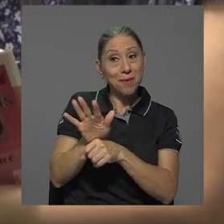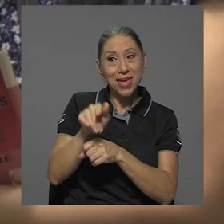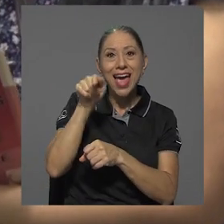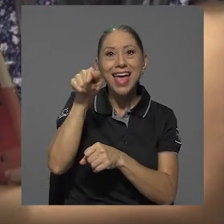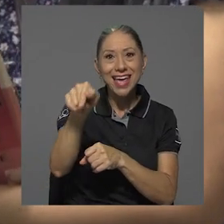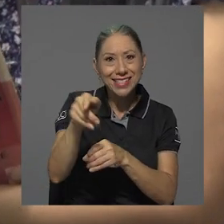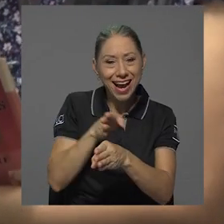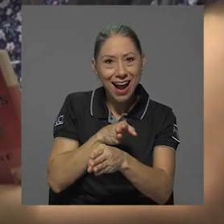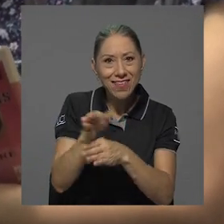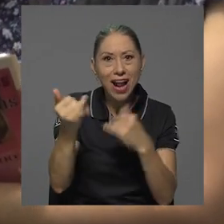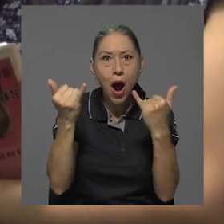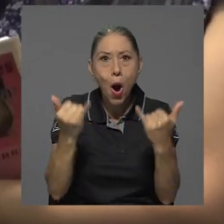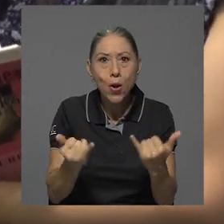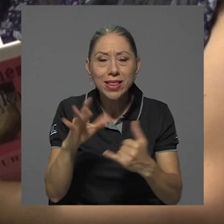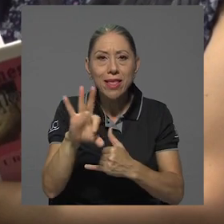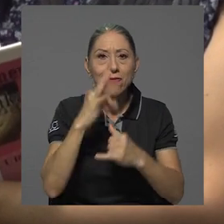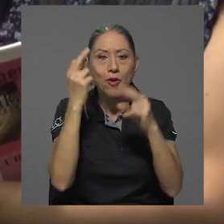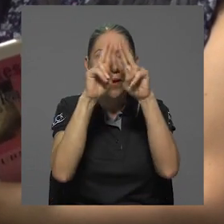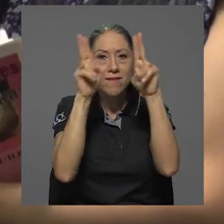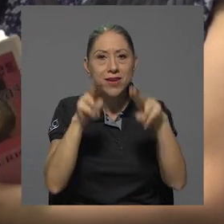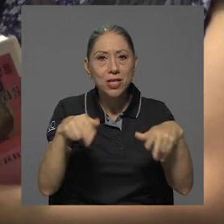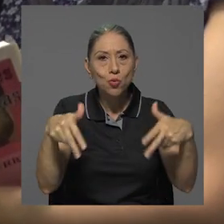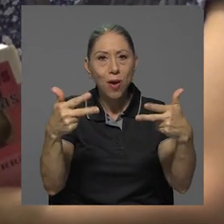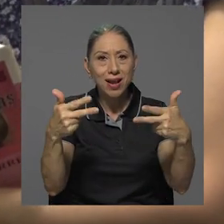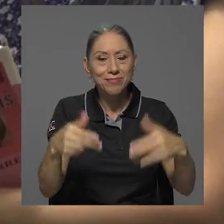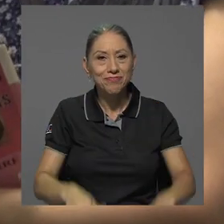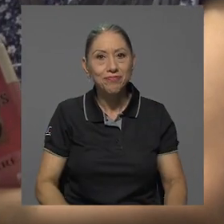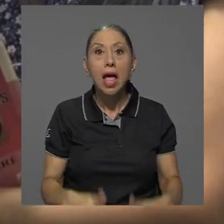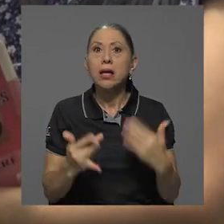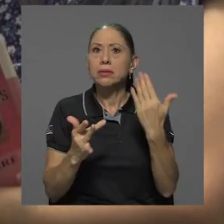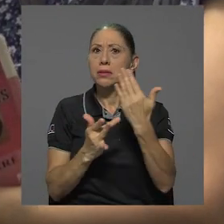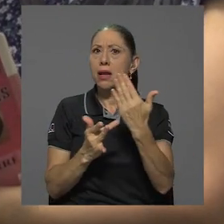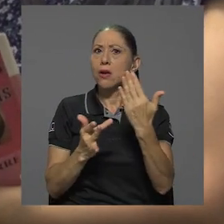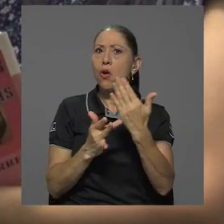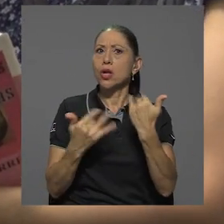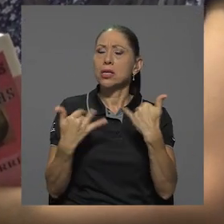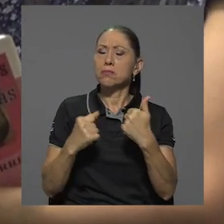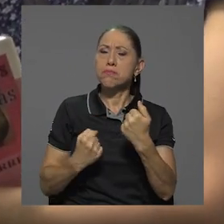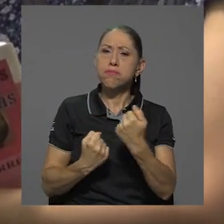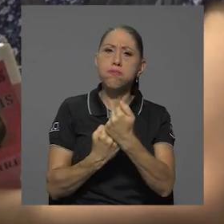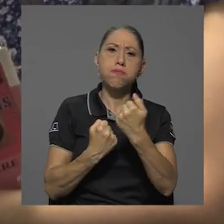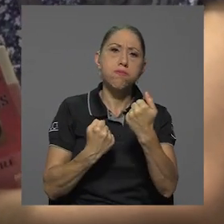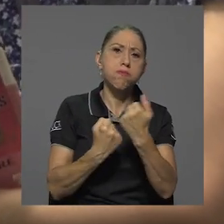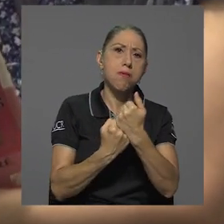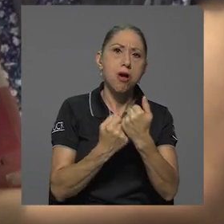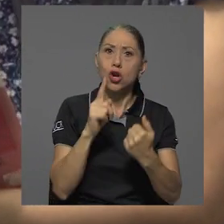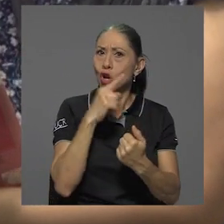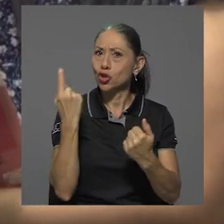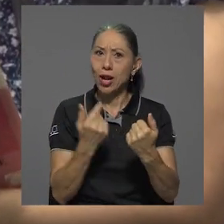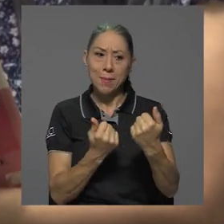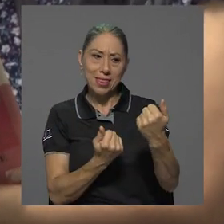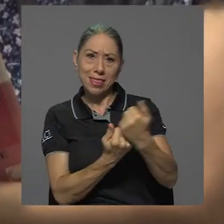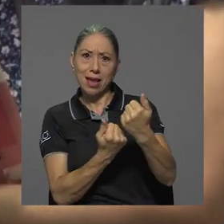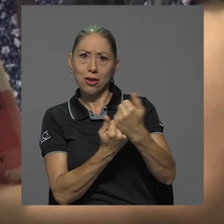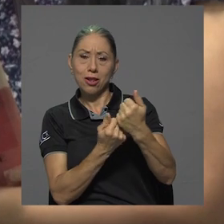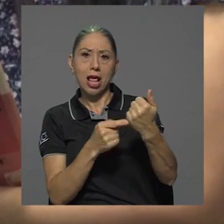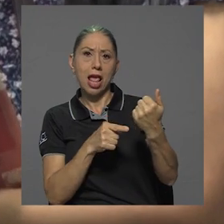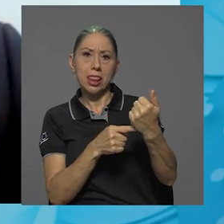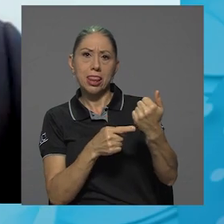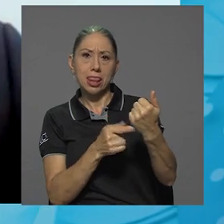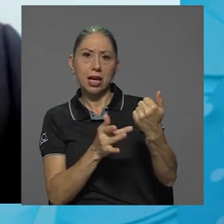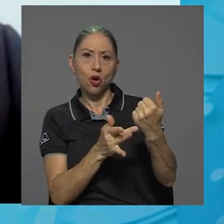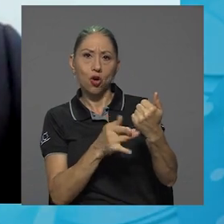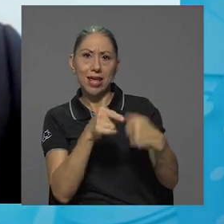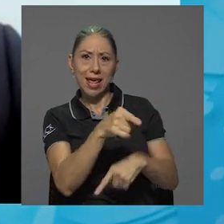desarrollando en modalidad virtual. Las tecnologías nos han aportado muchísimo y no solo las tecnologías per se, sino también